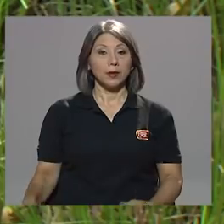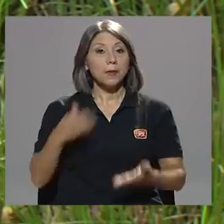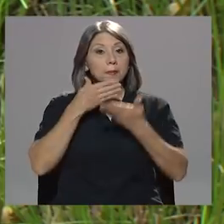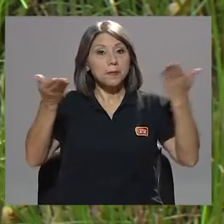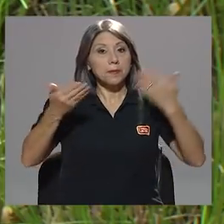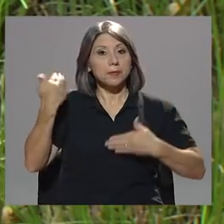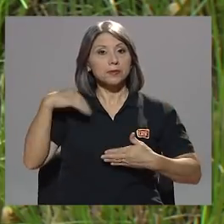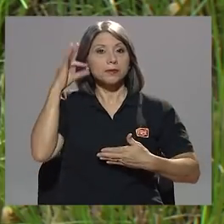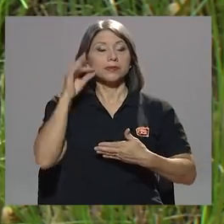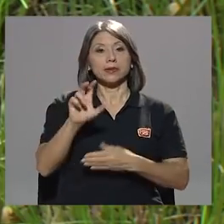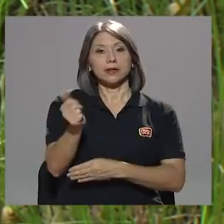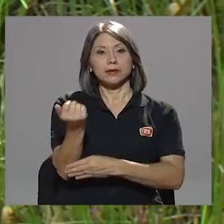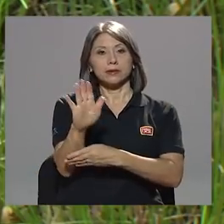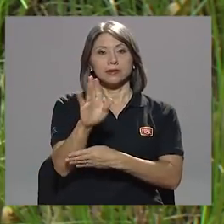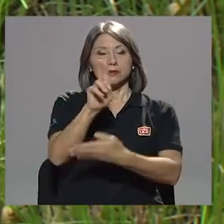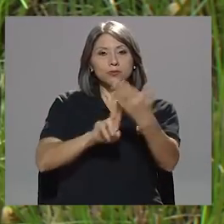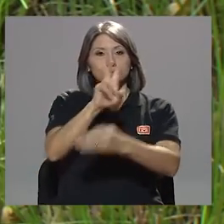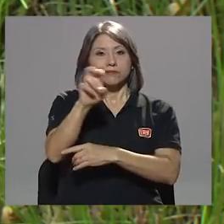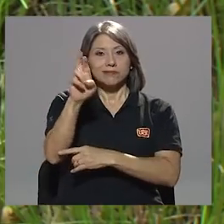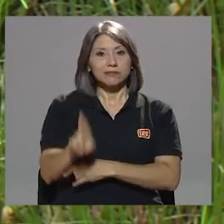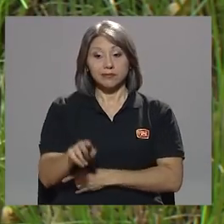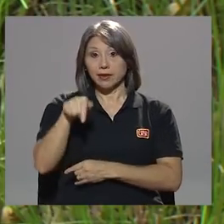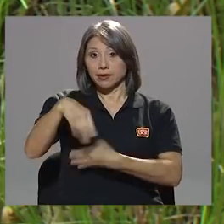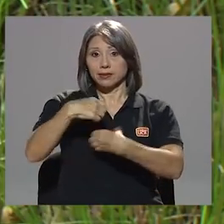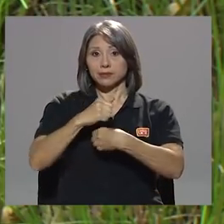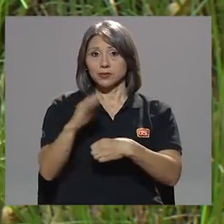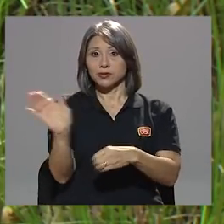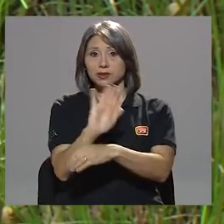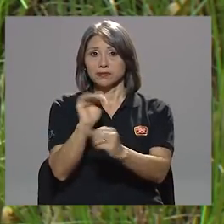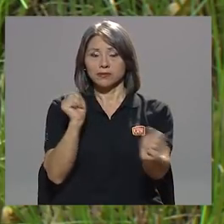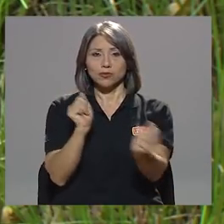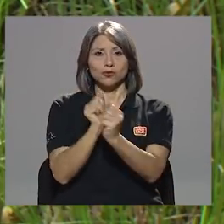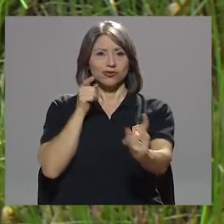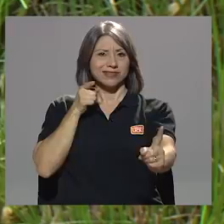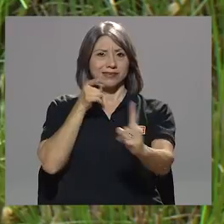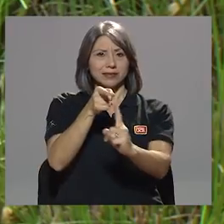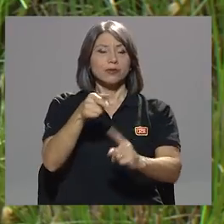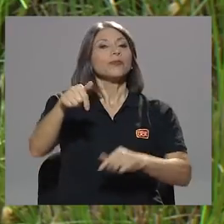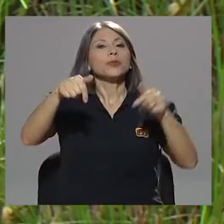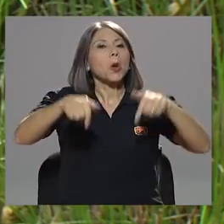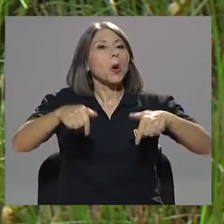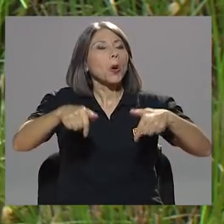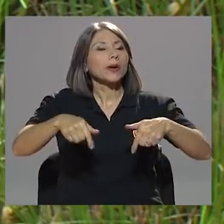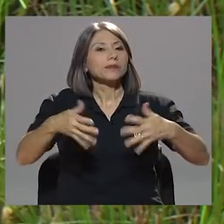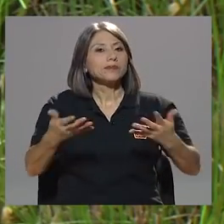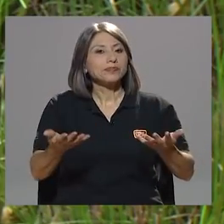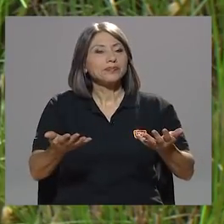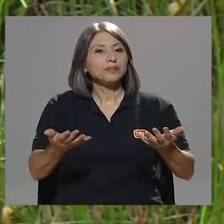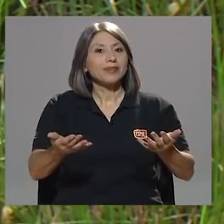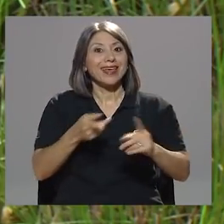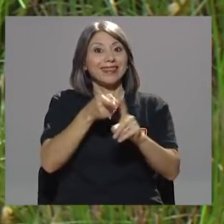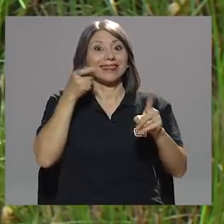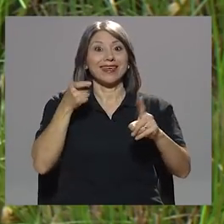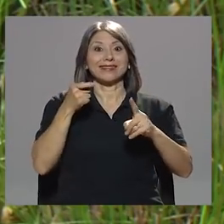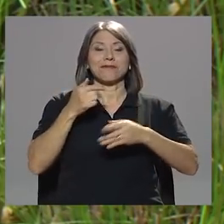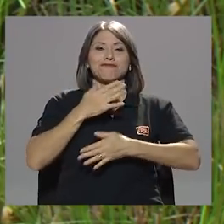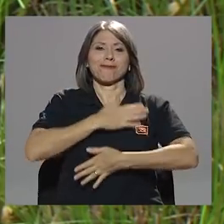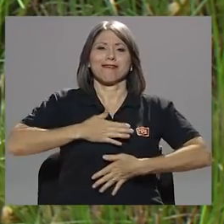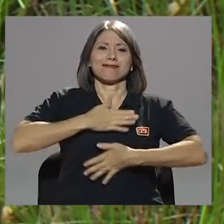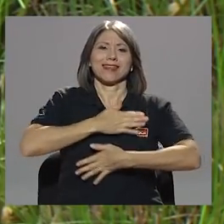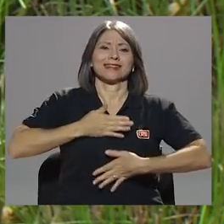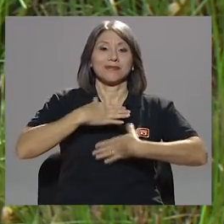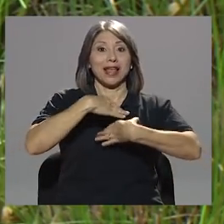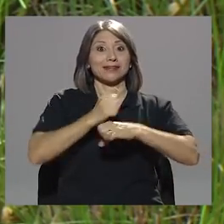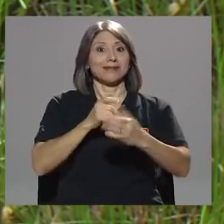Bienvenidos y bienvenidas al canal 15 Universidad de Costa Rica donde hacemos televisión con sentido. El día de hoy estamos desde Atenas